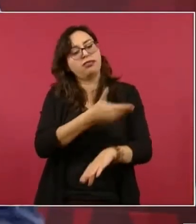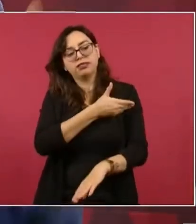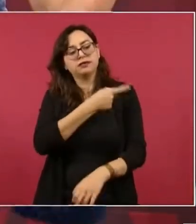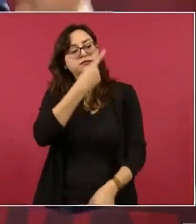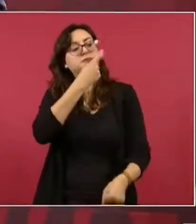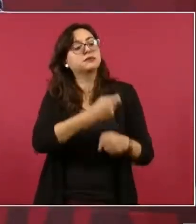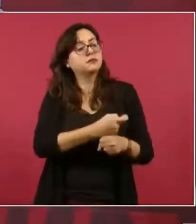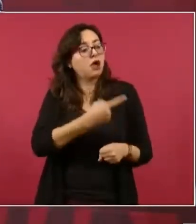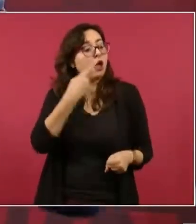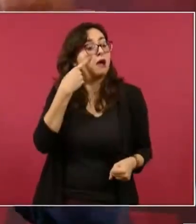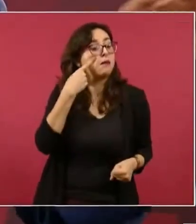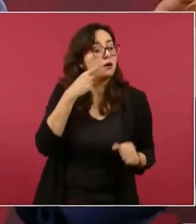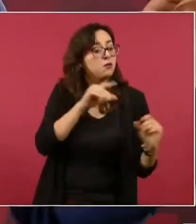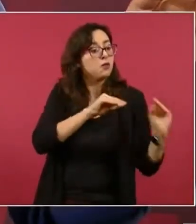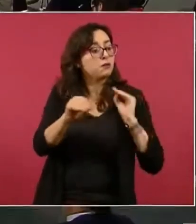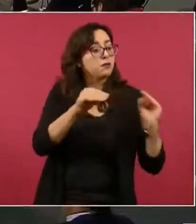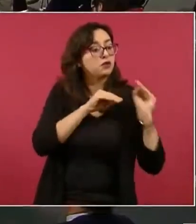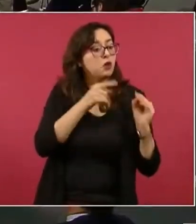pero como no